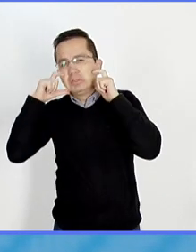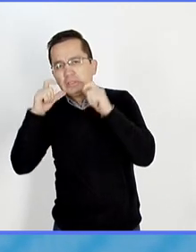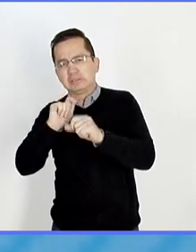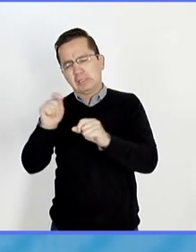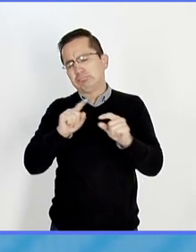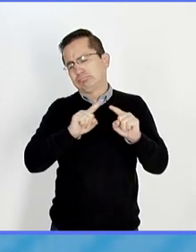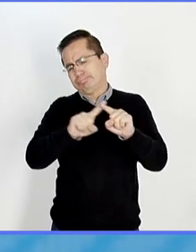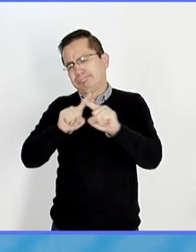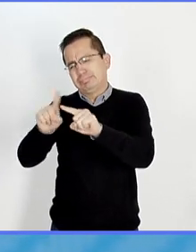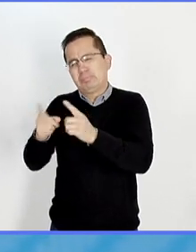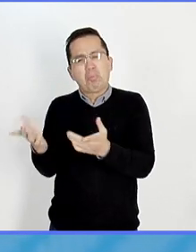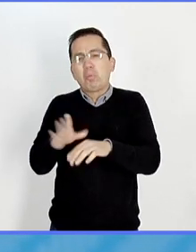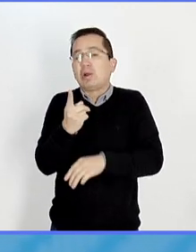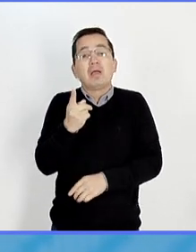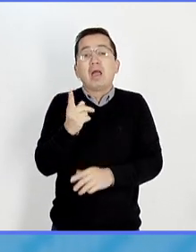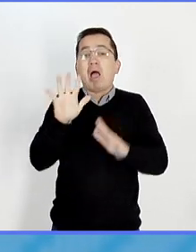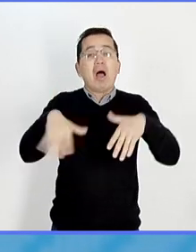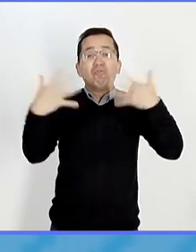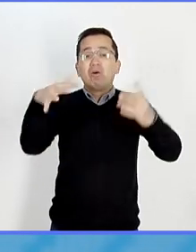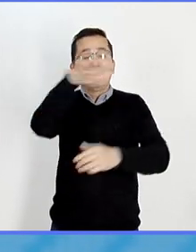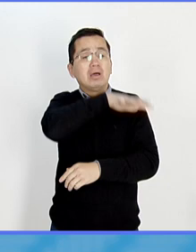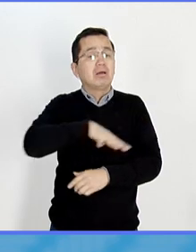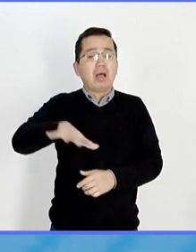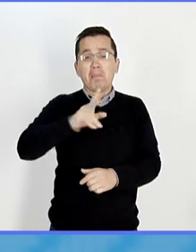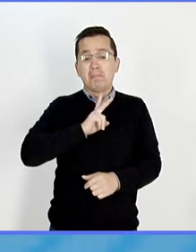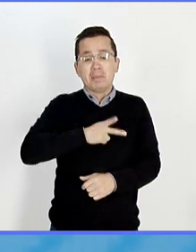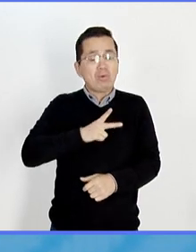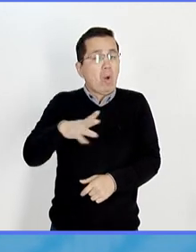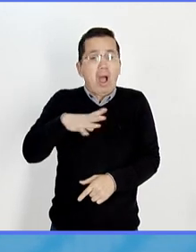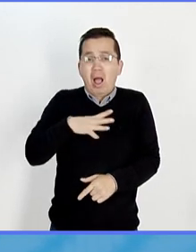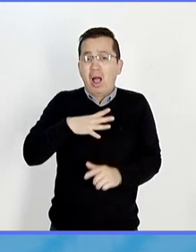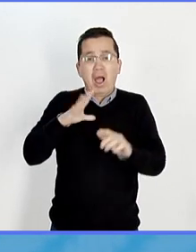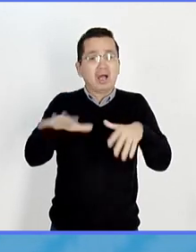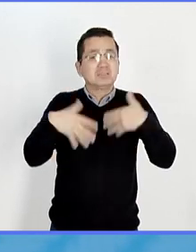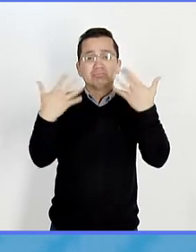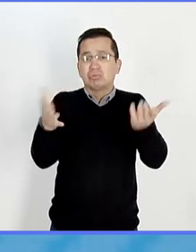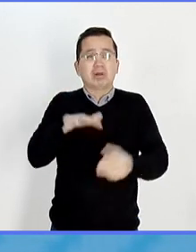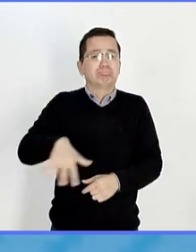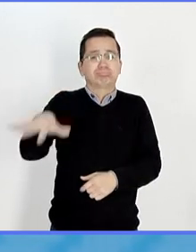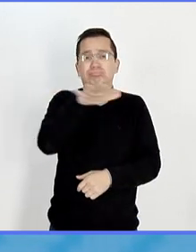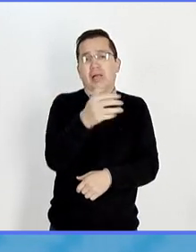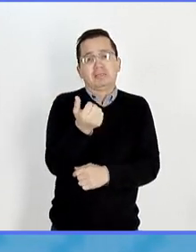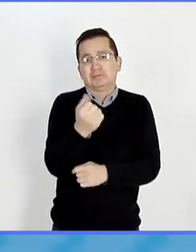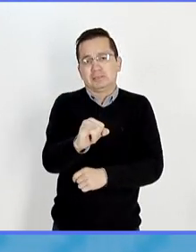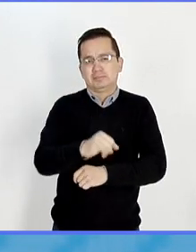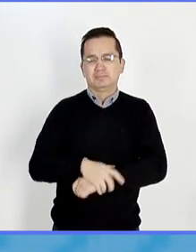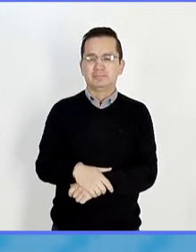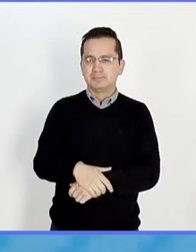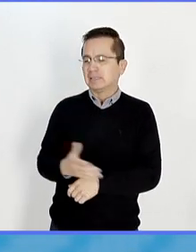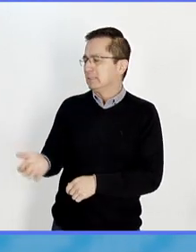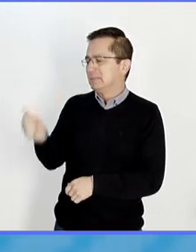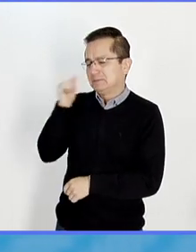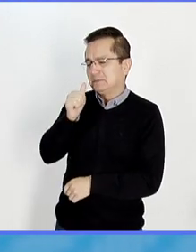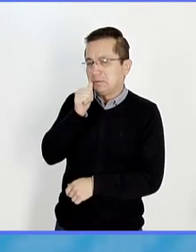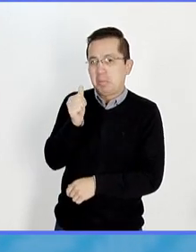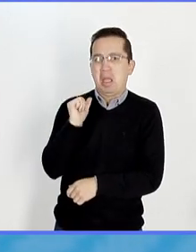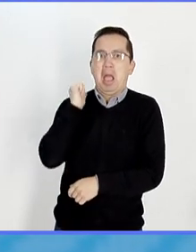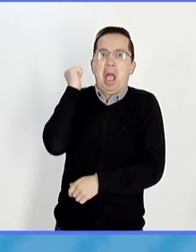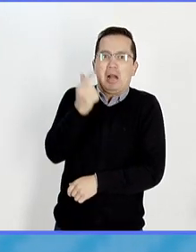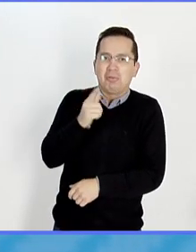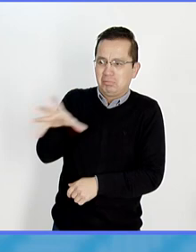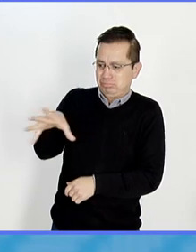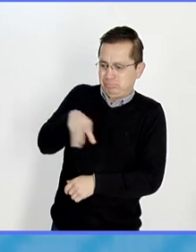siempre esperando a ver algún susceptible descuidado. Y siempre los van a encontrar, lamentablemente, y eso